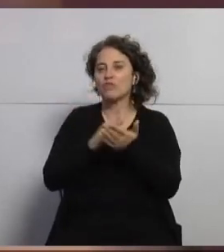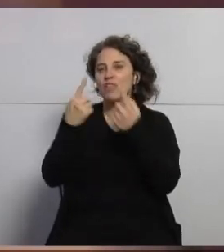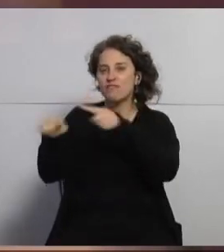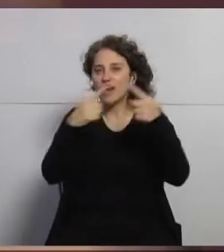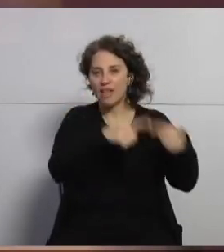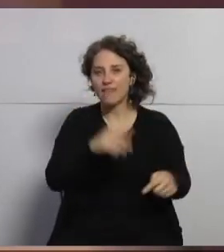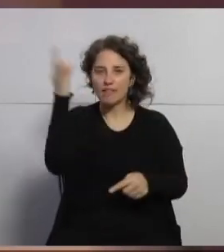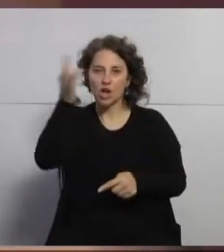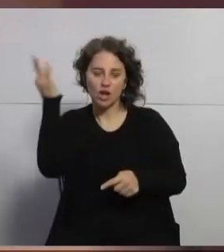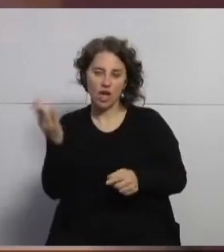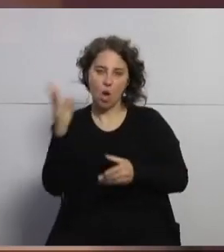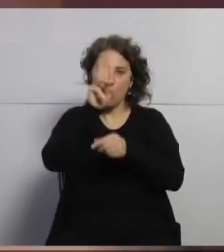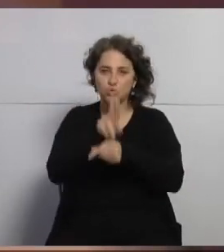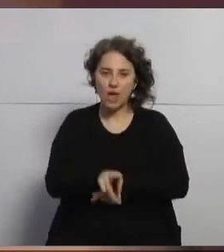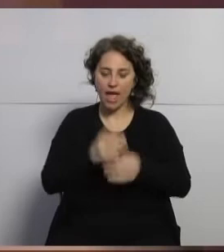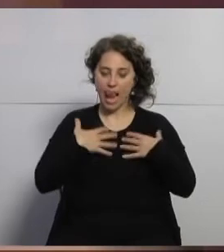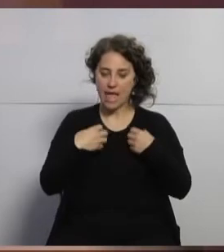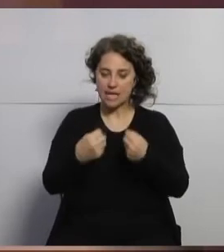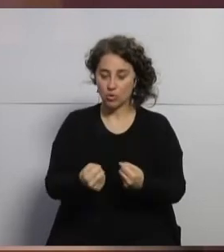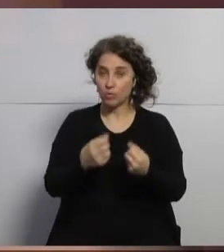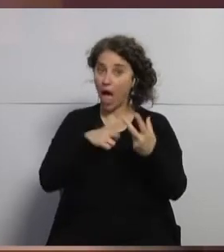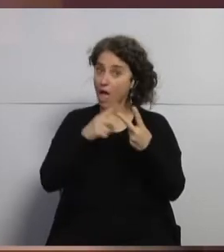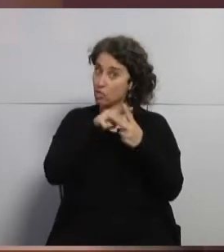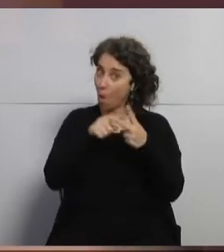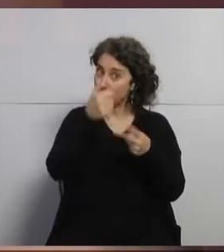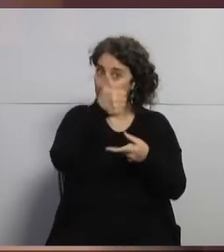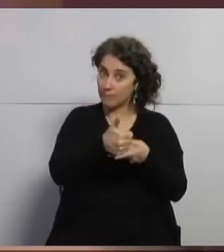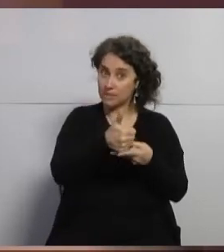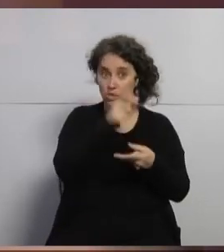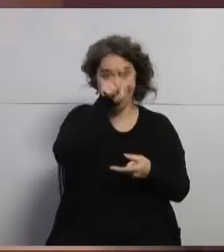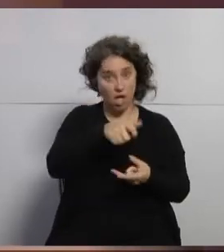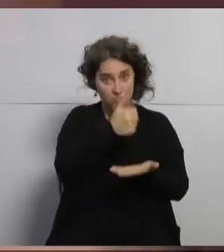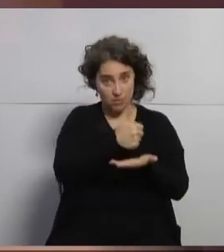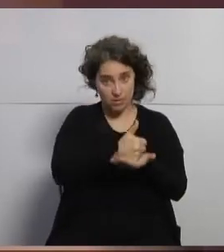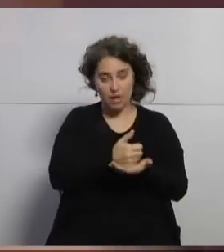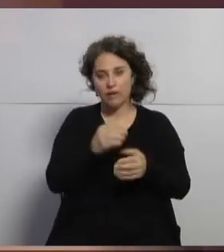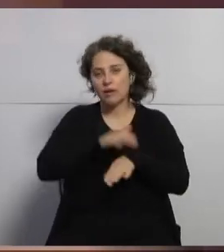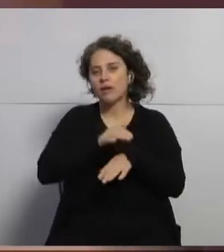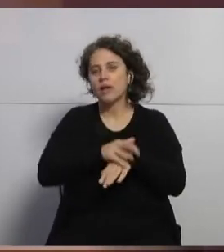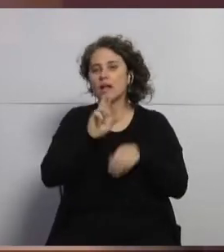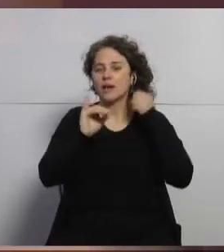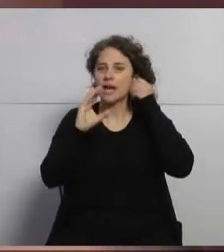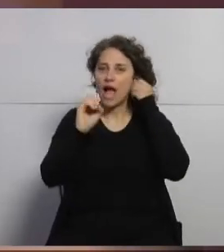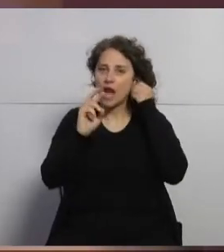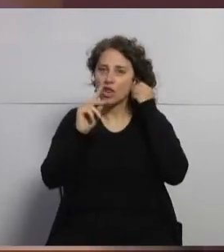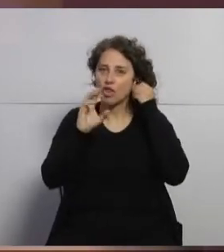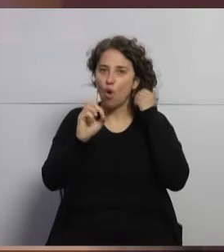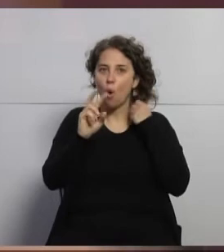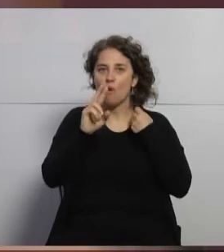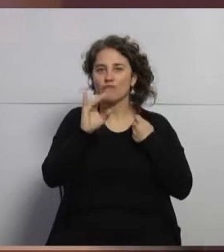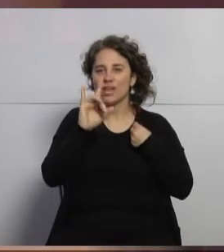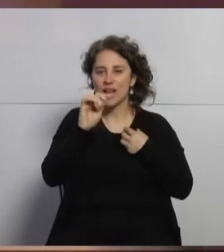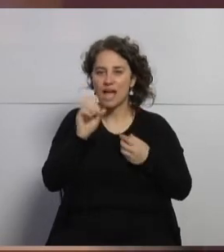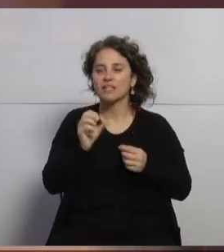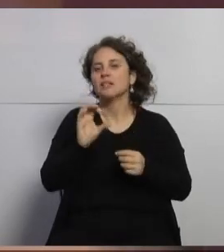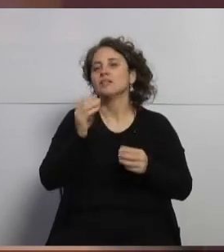panel tiene aparte dos exposiciones presenciales vamos a pasar a la primera de ellas que estará a cargo de Ricardo Vilas de Sonda con